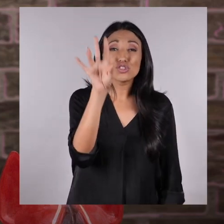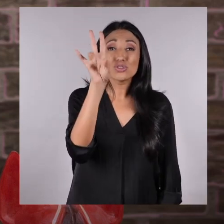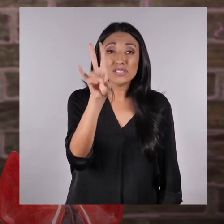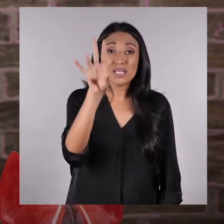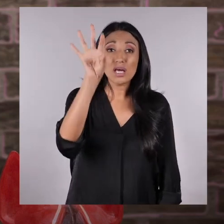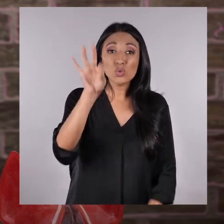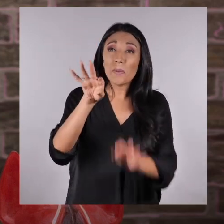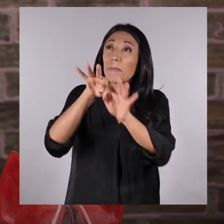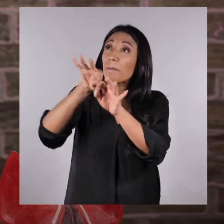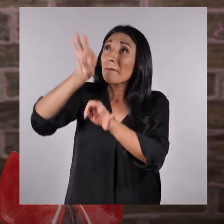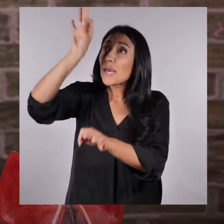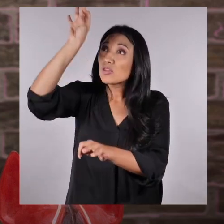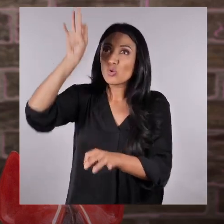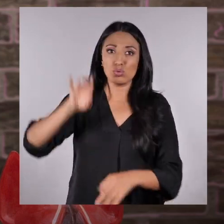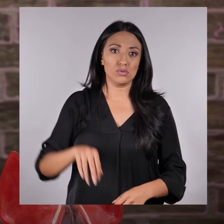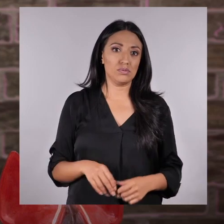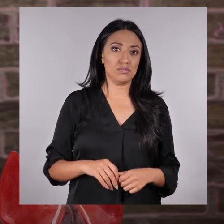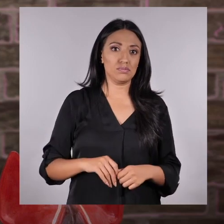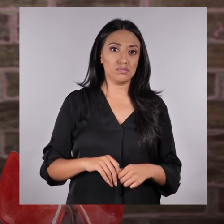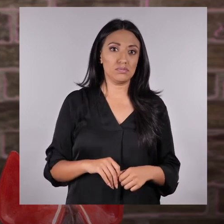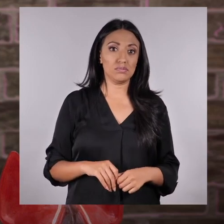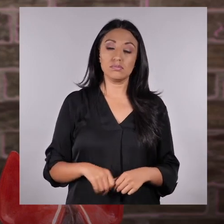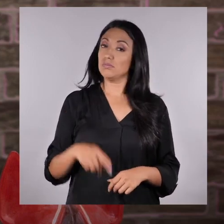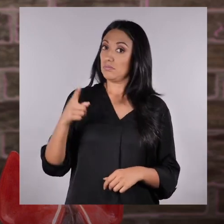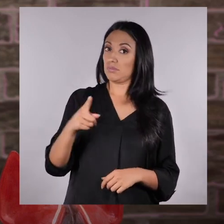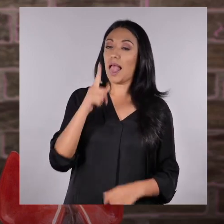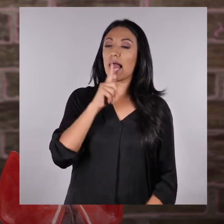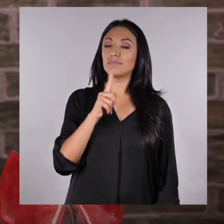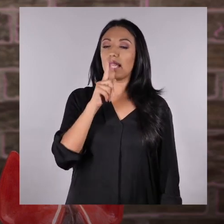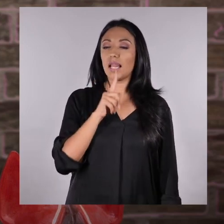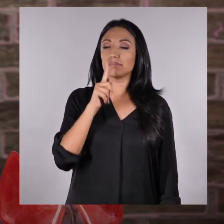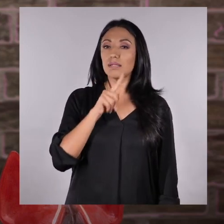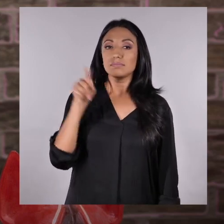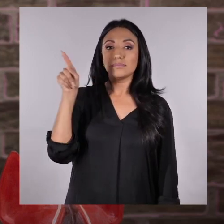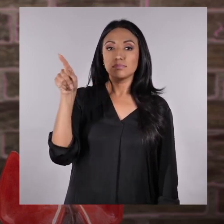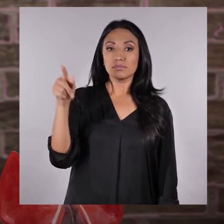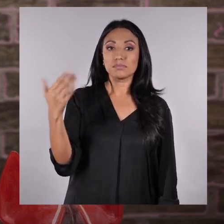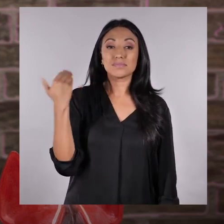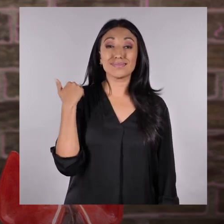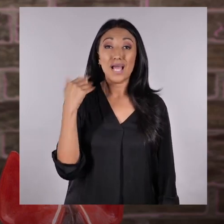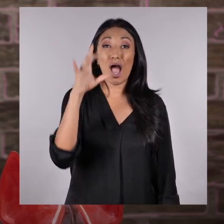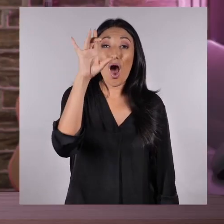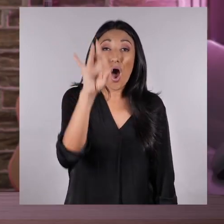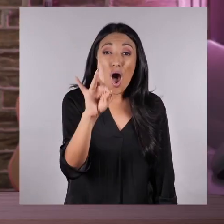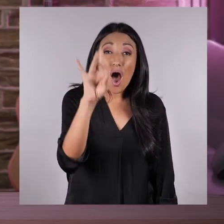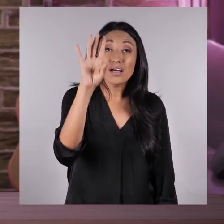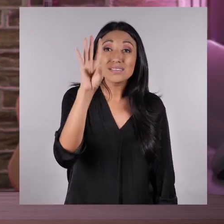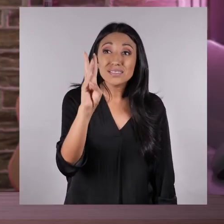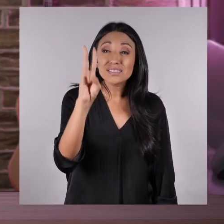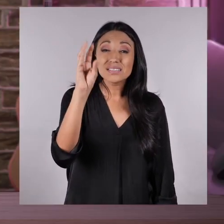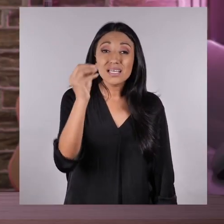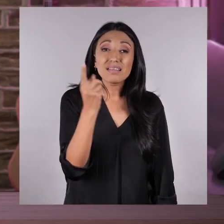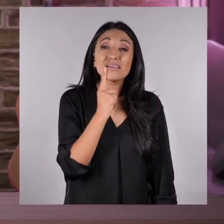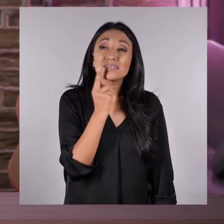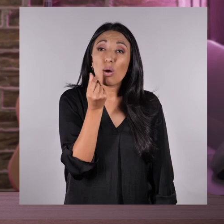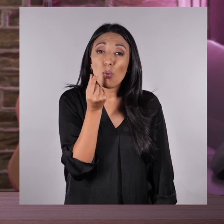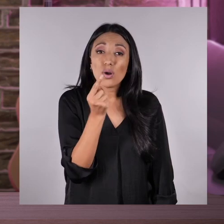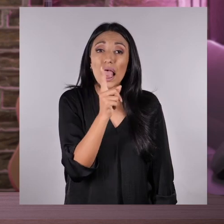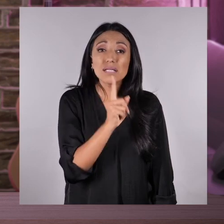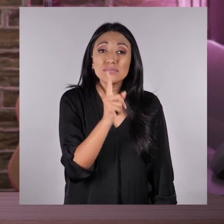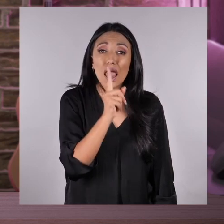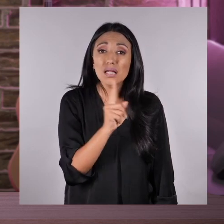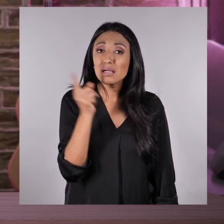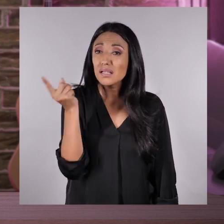979 metros! Y la heladería Koromoto tiene 860 sabores de